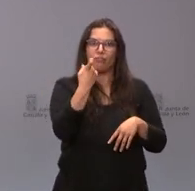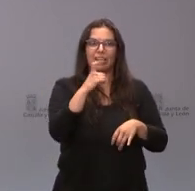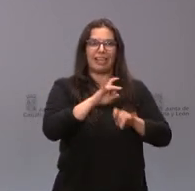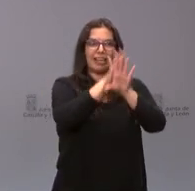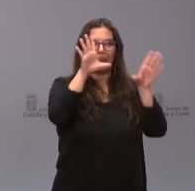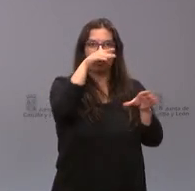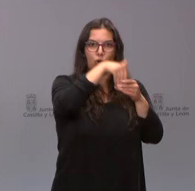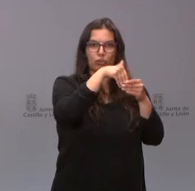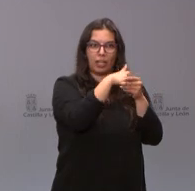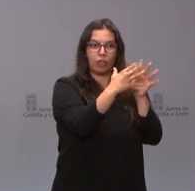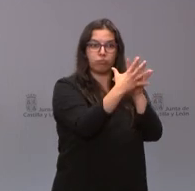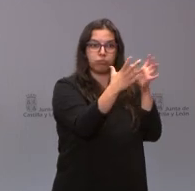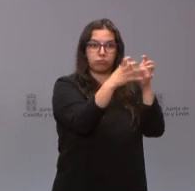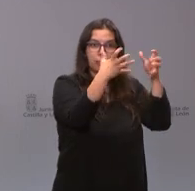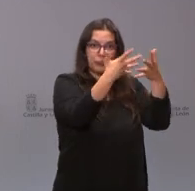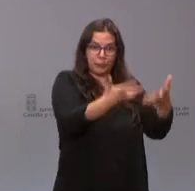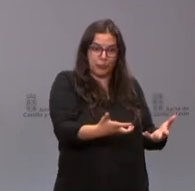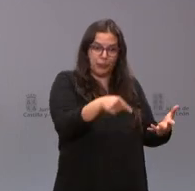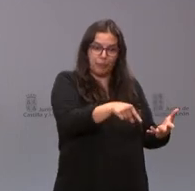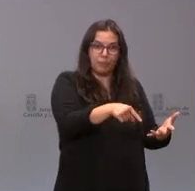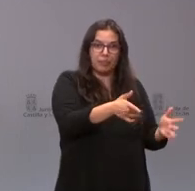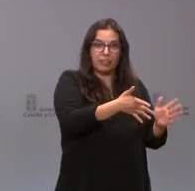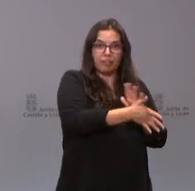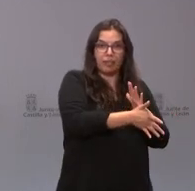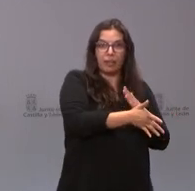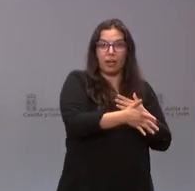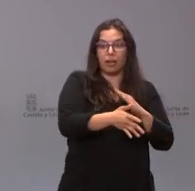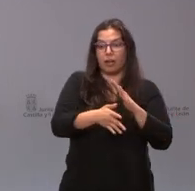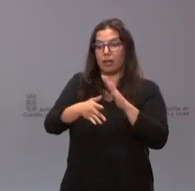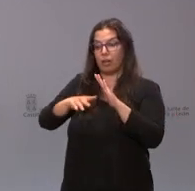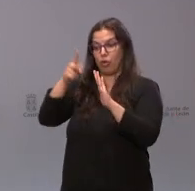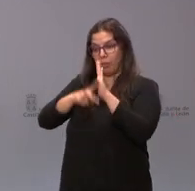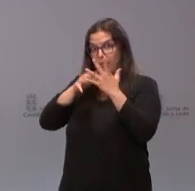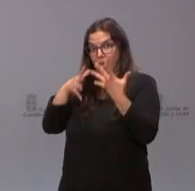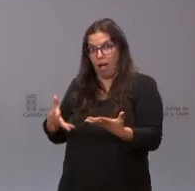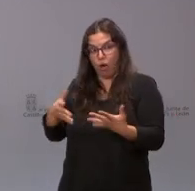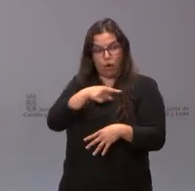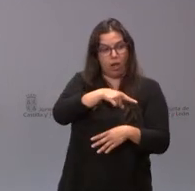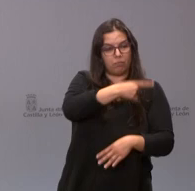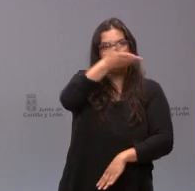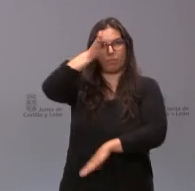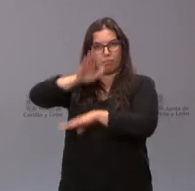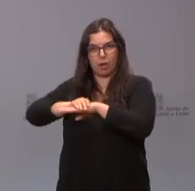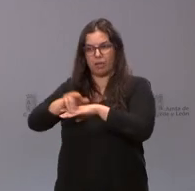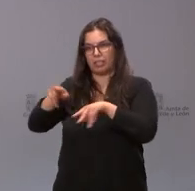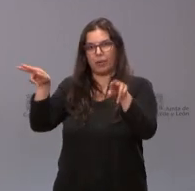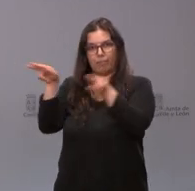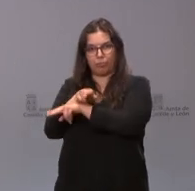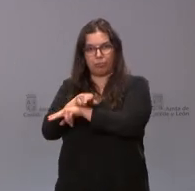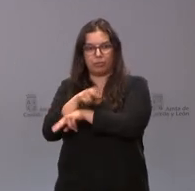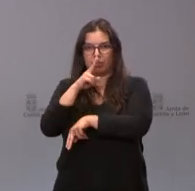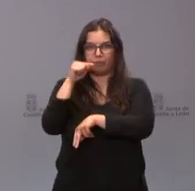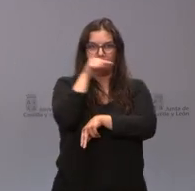medida en que este contenido suponga superar la normativa actualmente existente esta dejaría de estar en vigor y en función de que el